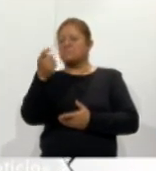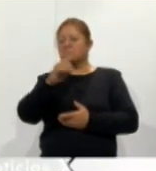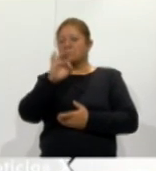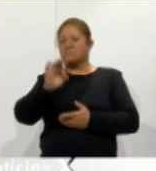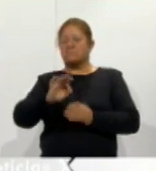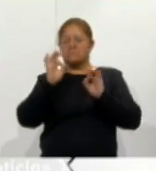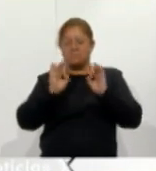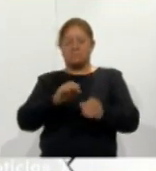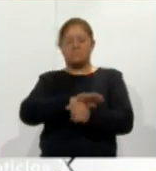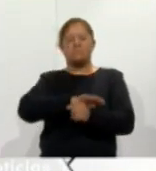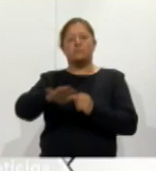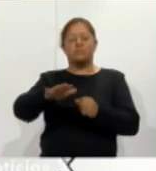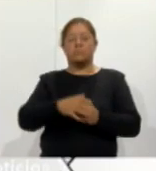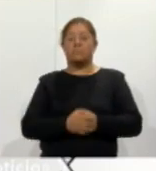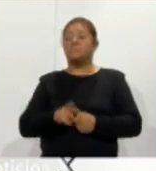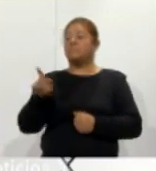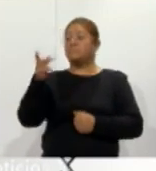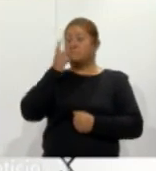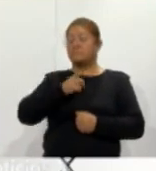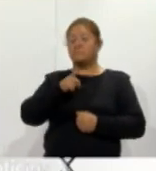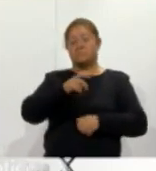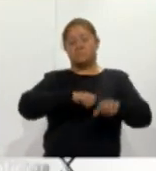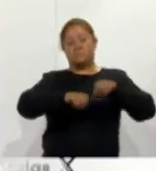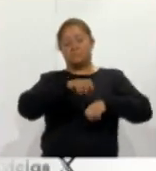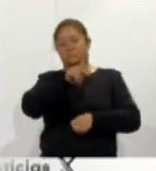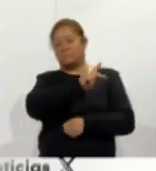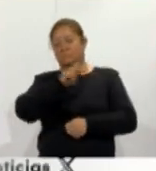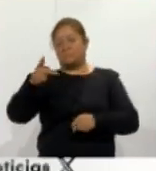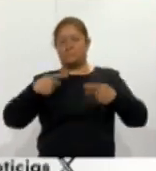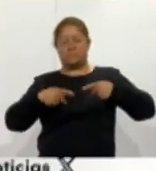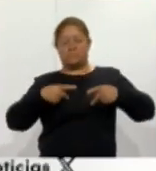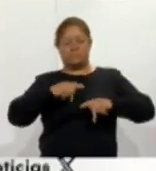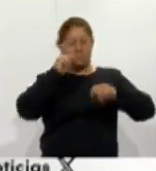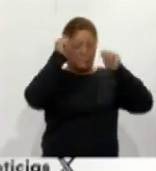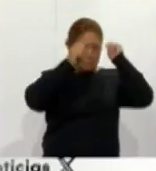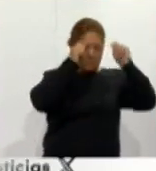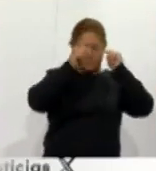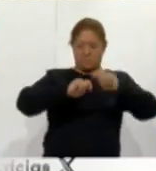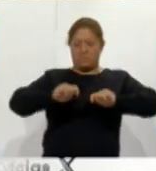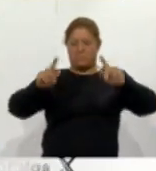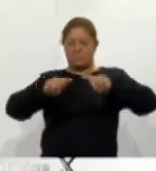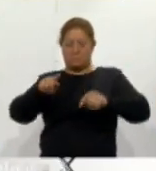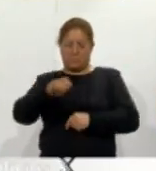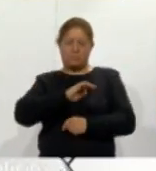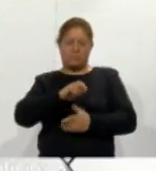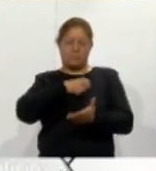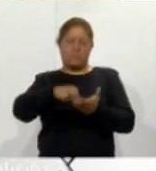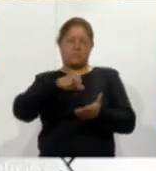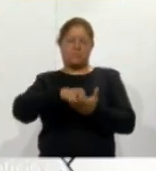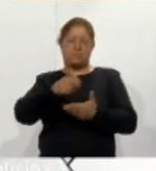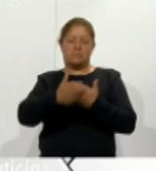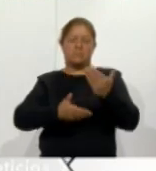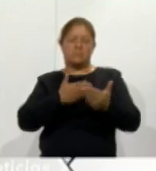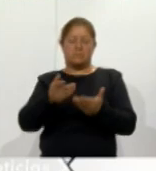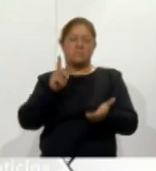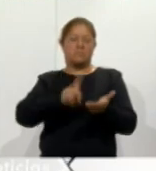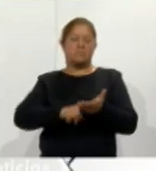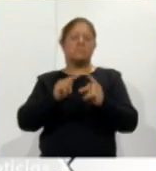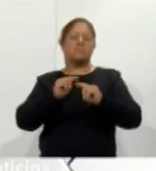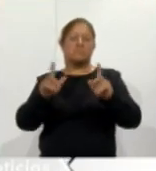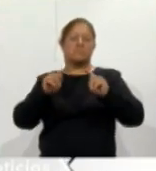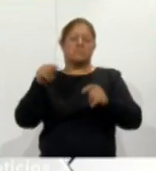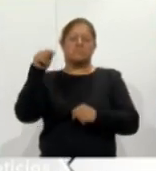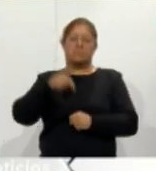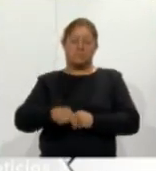El empresario reiteró la invitación para que tanto tlaxcaltecas como turistas y visitantes consuman los productos y servicios que brindan los establecimientos